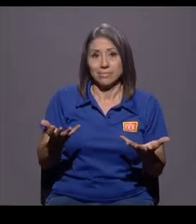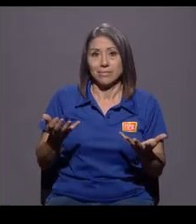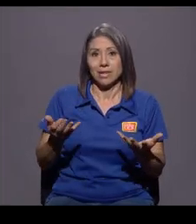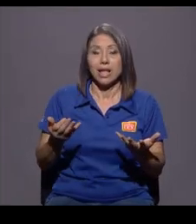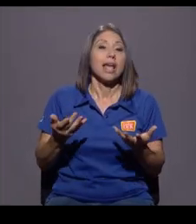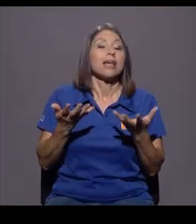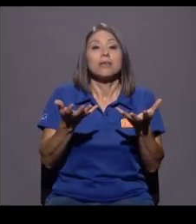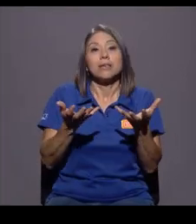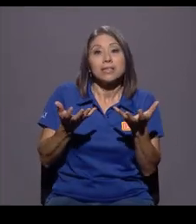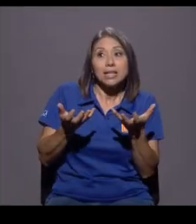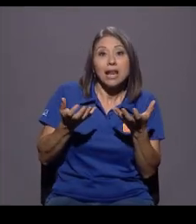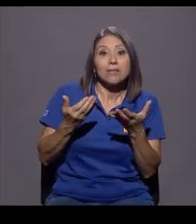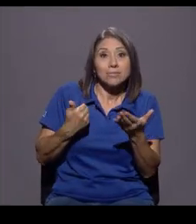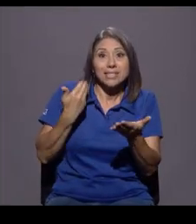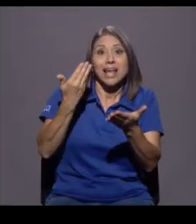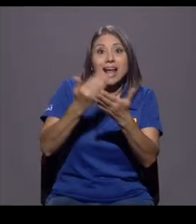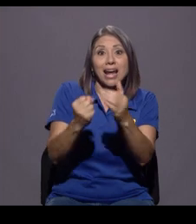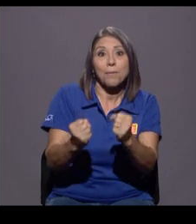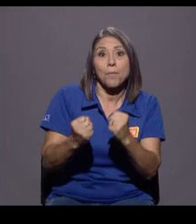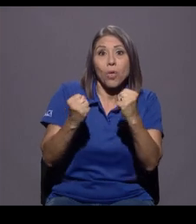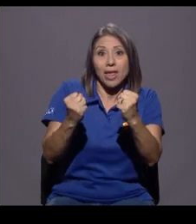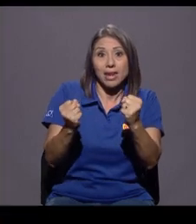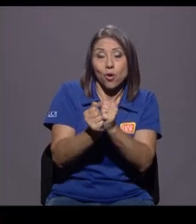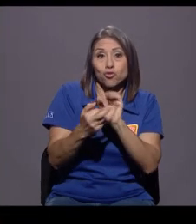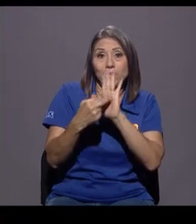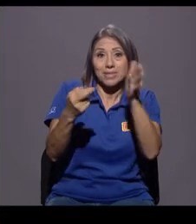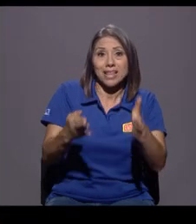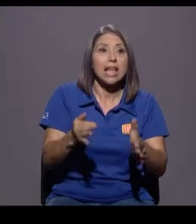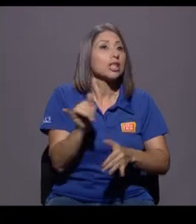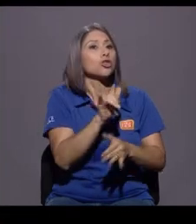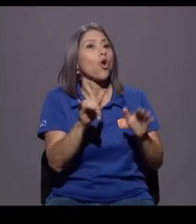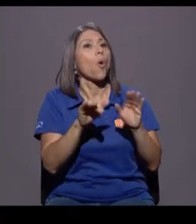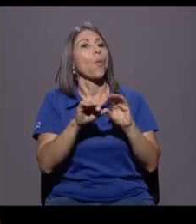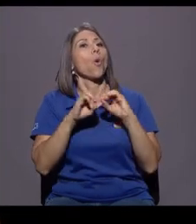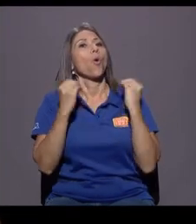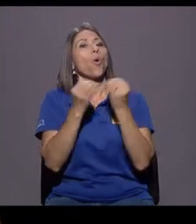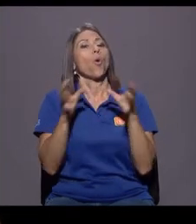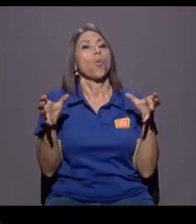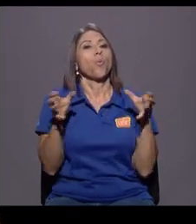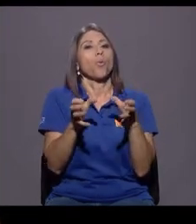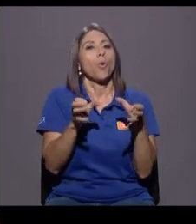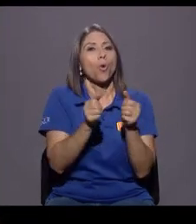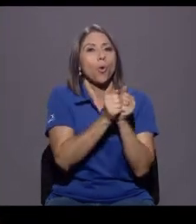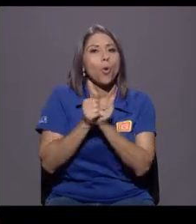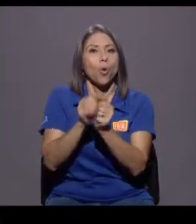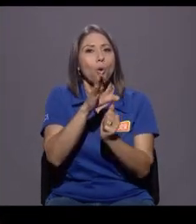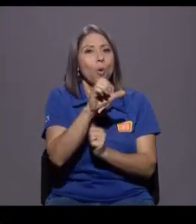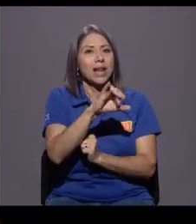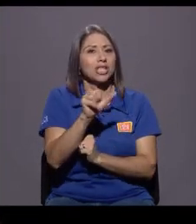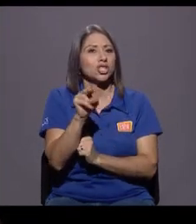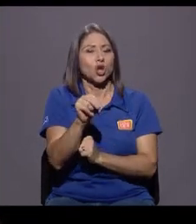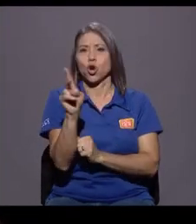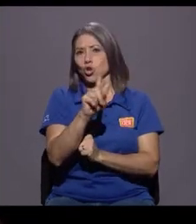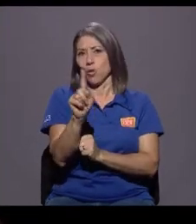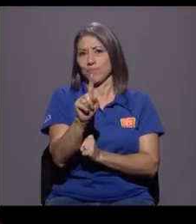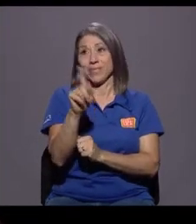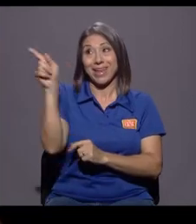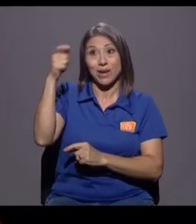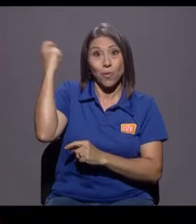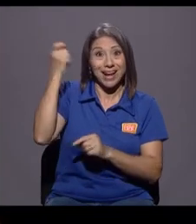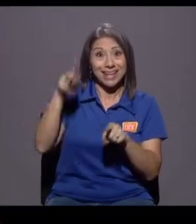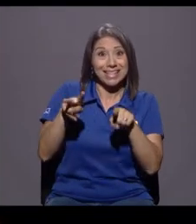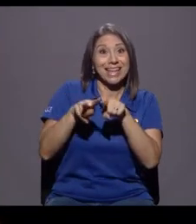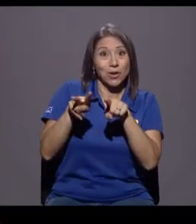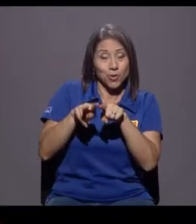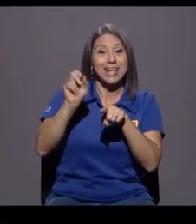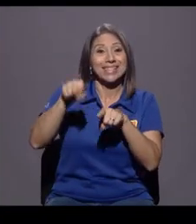con representantes? Como coalición, no. En Guanacaste, en Nicoya, por ejemplo, se armó un partido a partir de coalición, que yo sé que era gente de